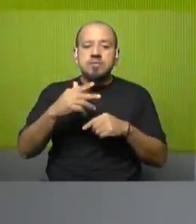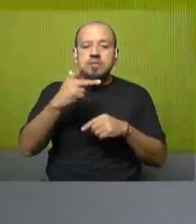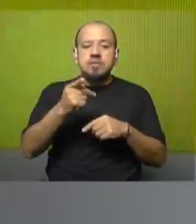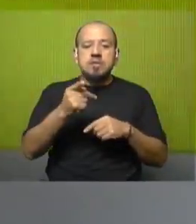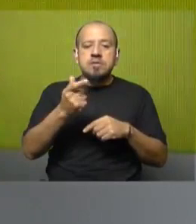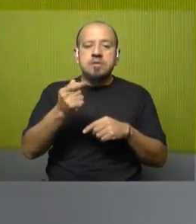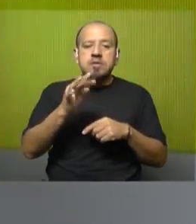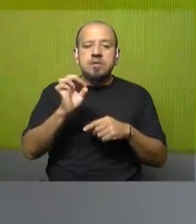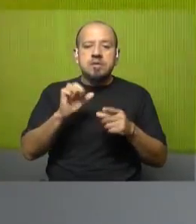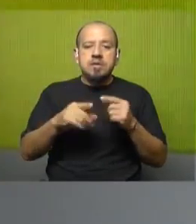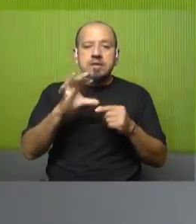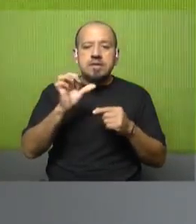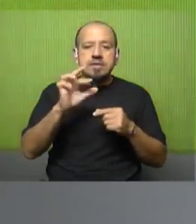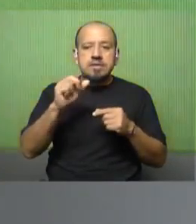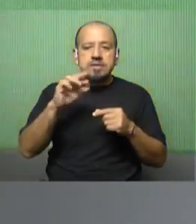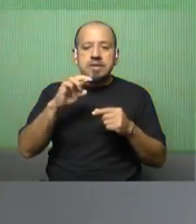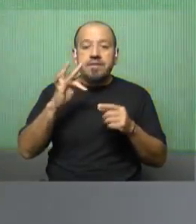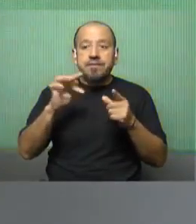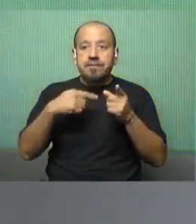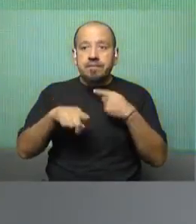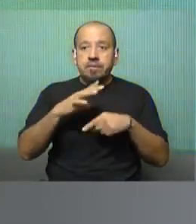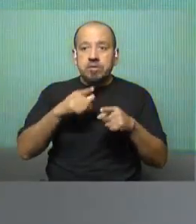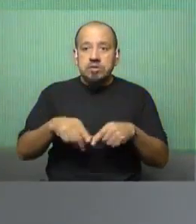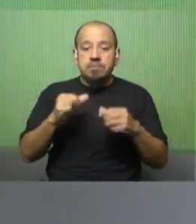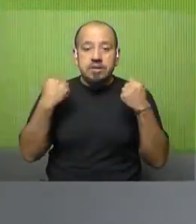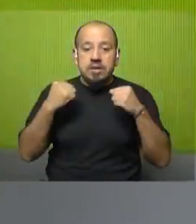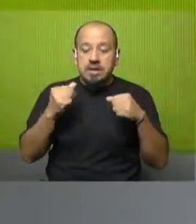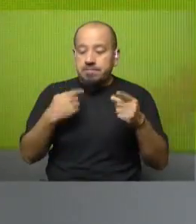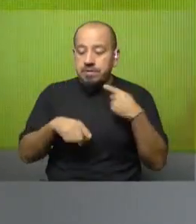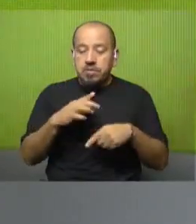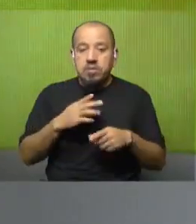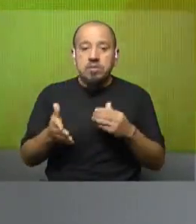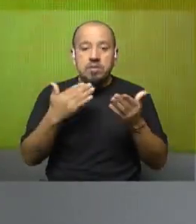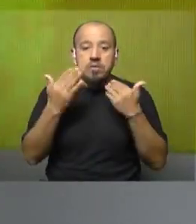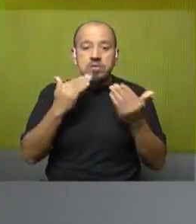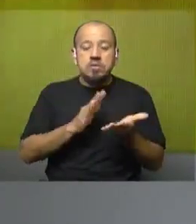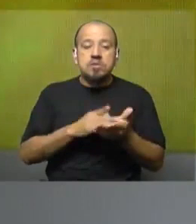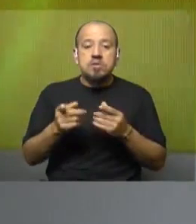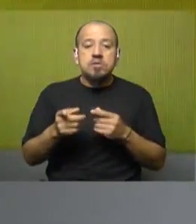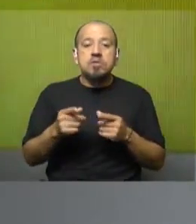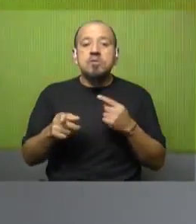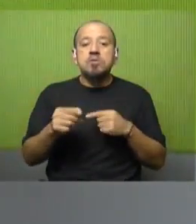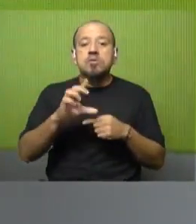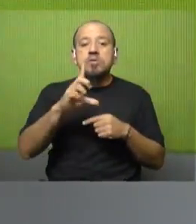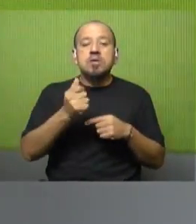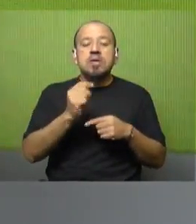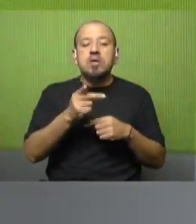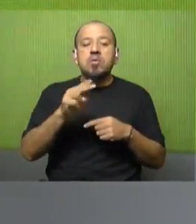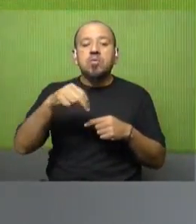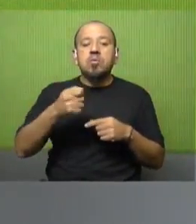que en realidad se practica en muchas partes del país, pero que en particular vamos a hablar de cuando se practica en la Laguna Garzón.